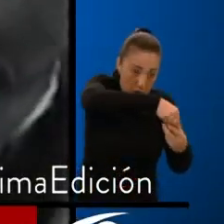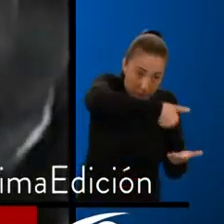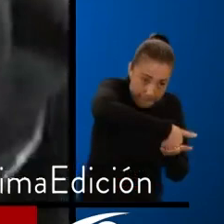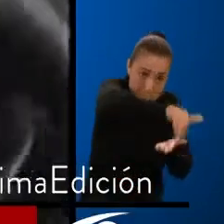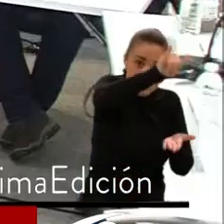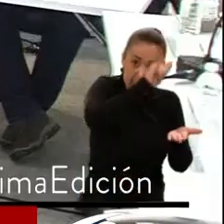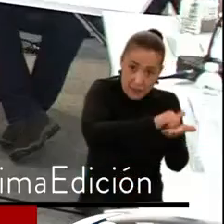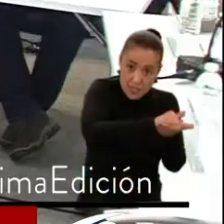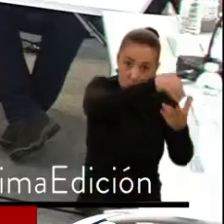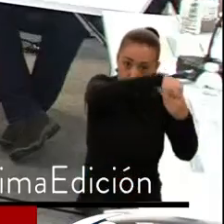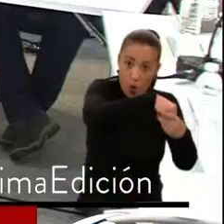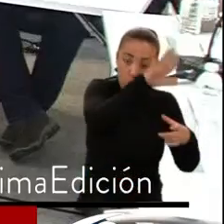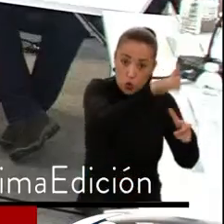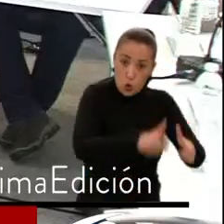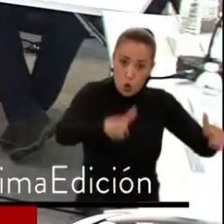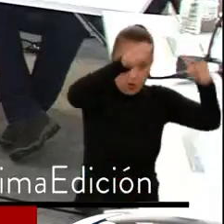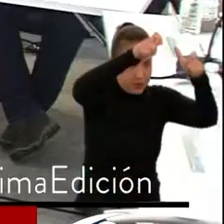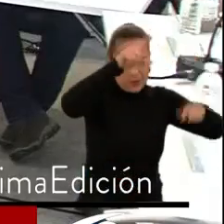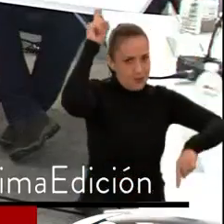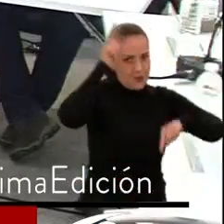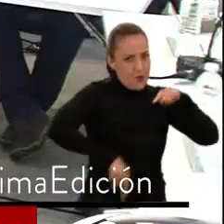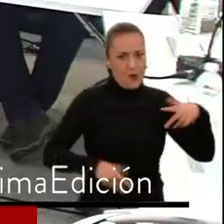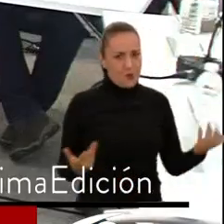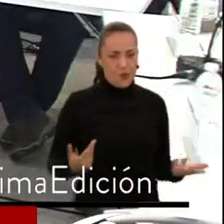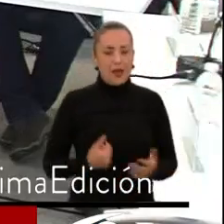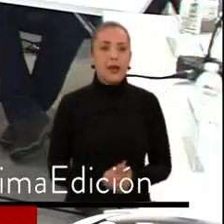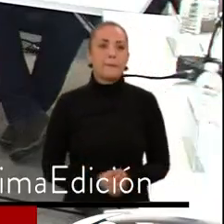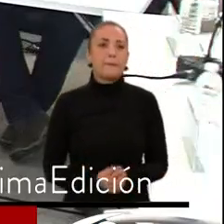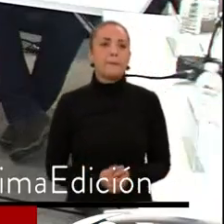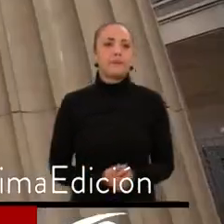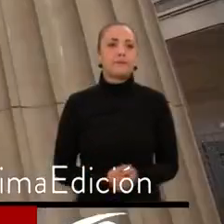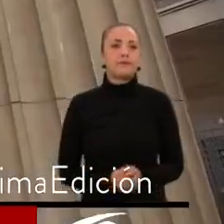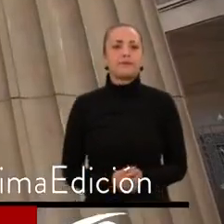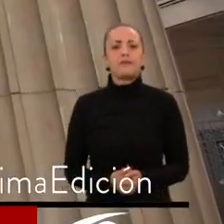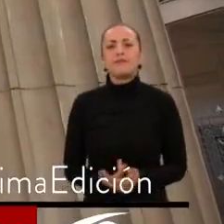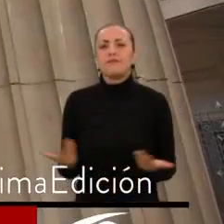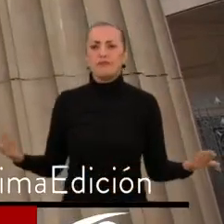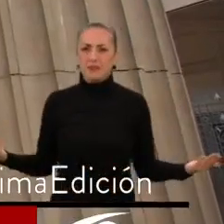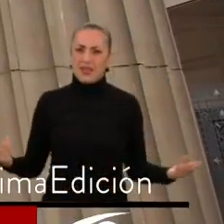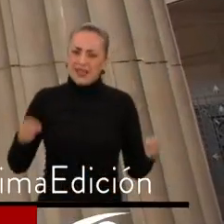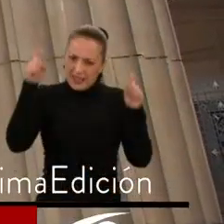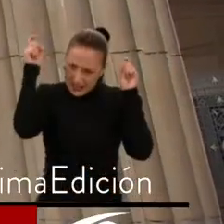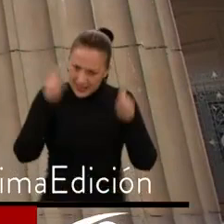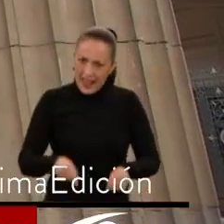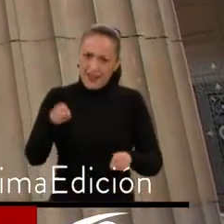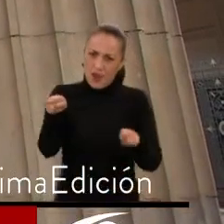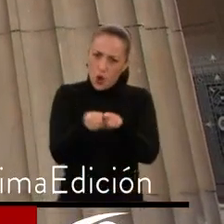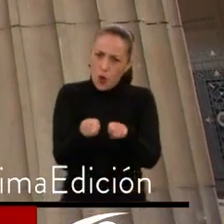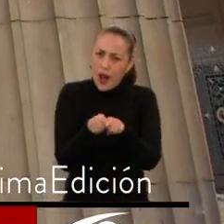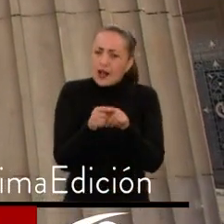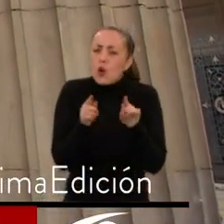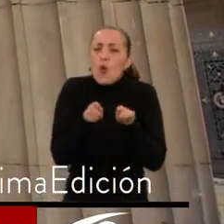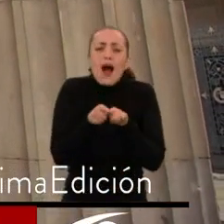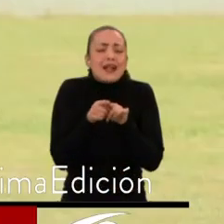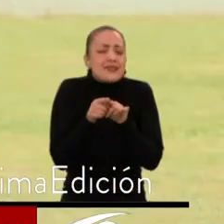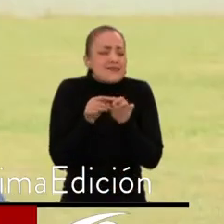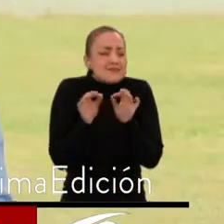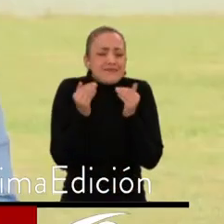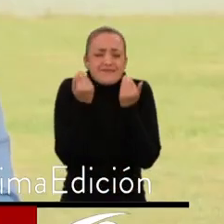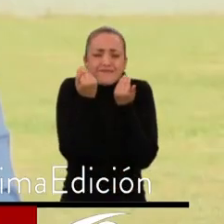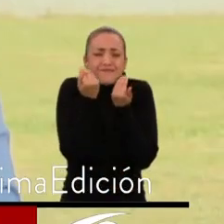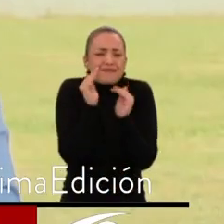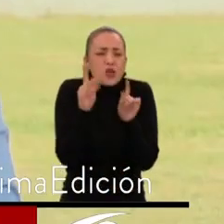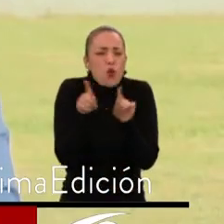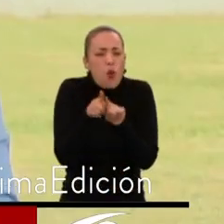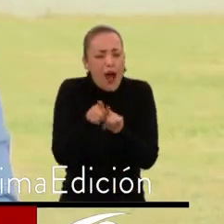ostentando sus curules en el Congreso de Colombia. El mínimo gesto de gallardía, el mínimo gesto